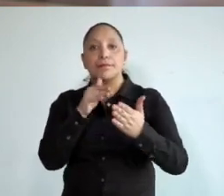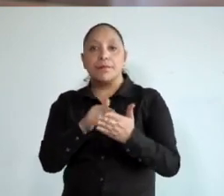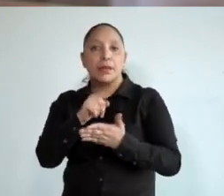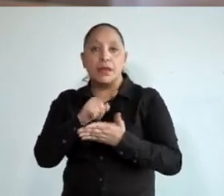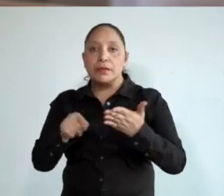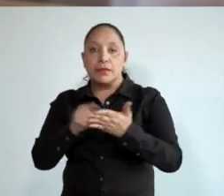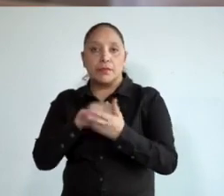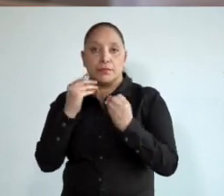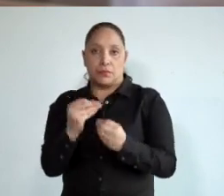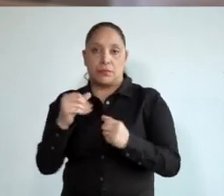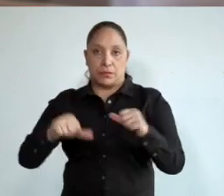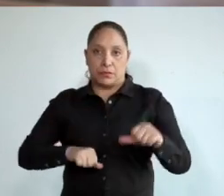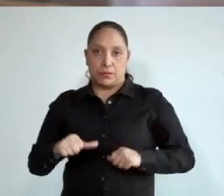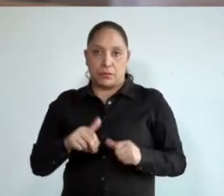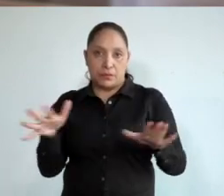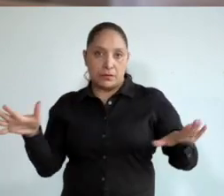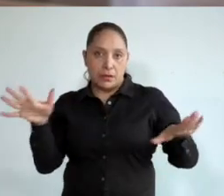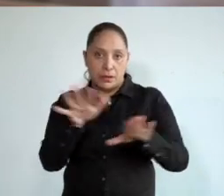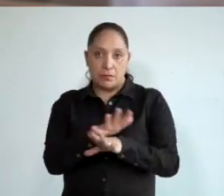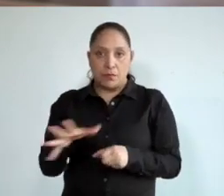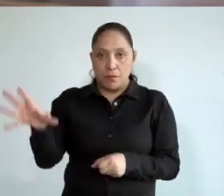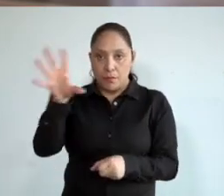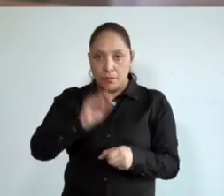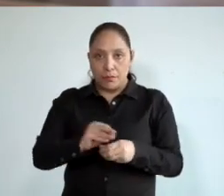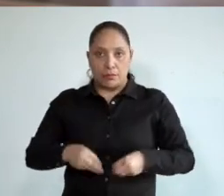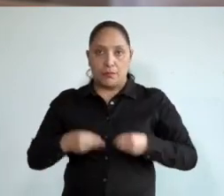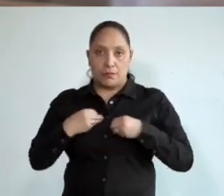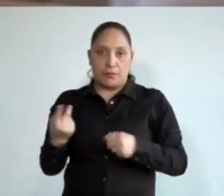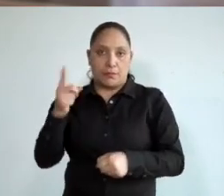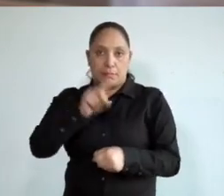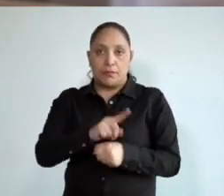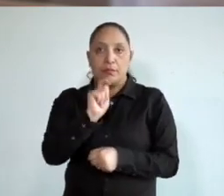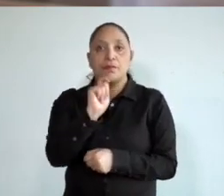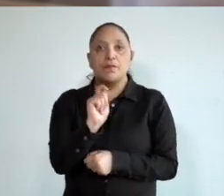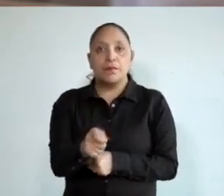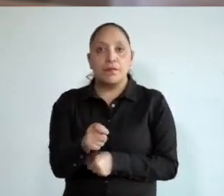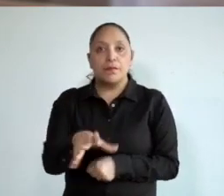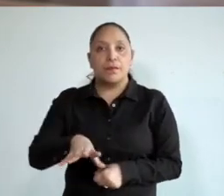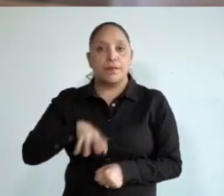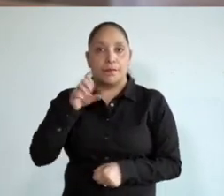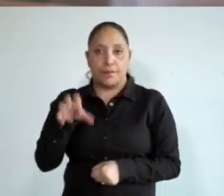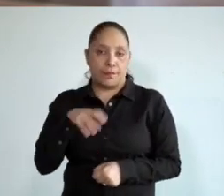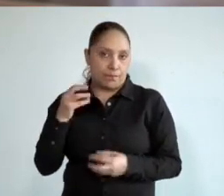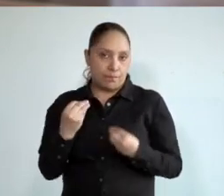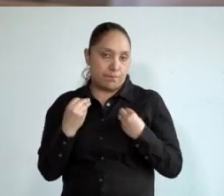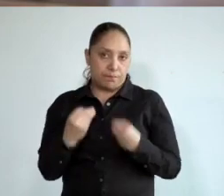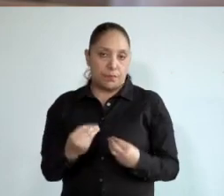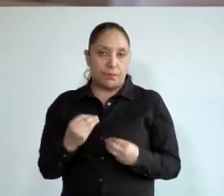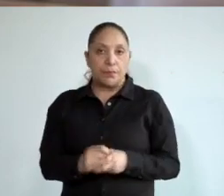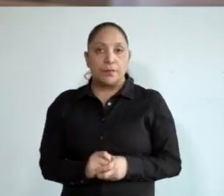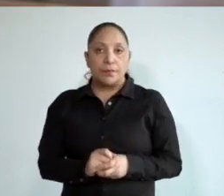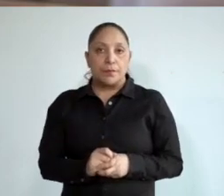el alto de muchas actividades y un gran cambio en nuestra vida diaria, que ha significado un gran esfuerzo.